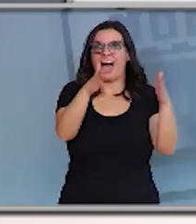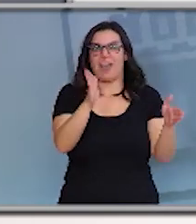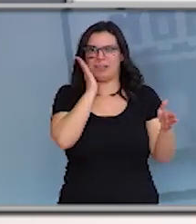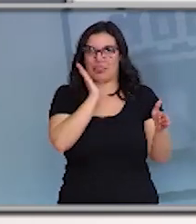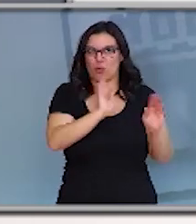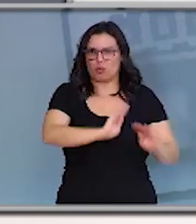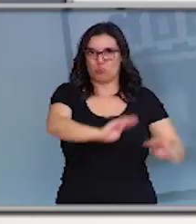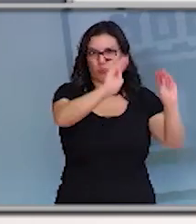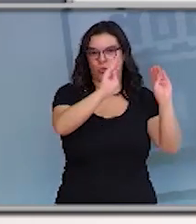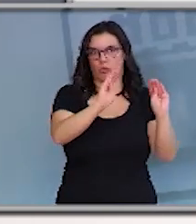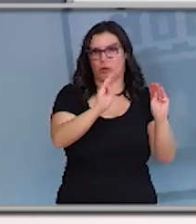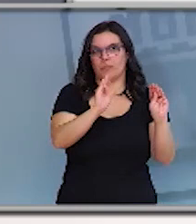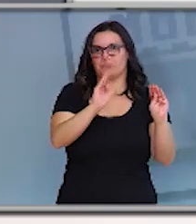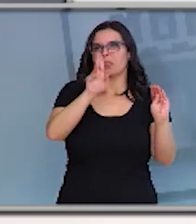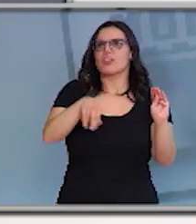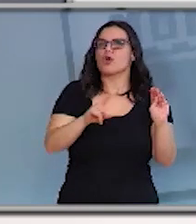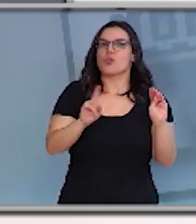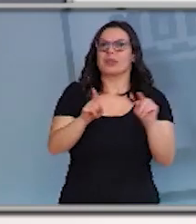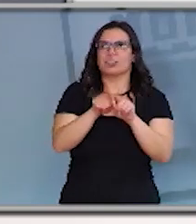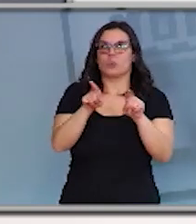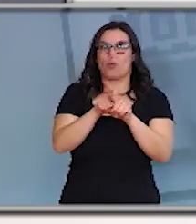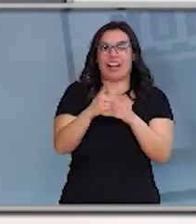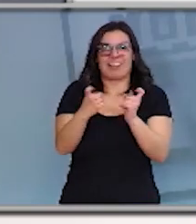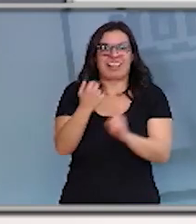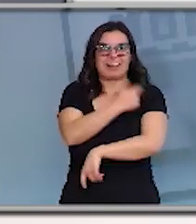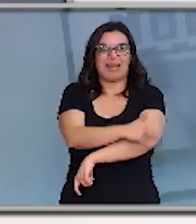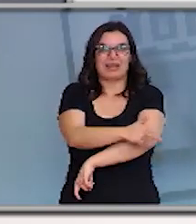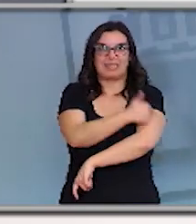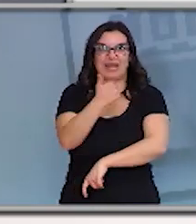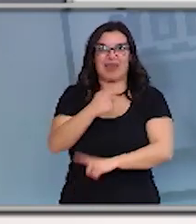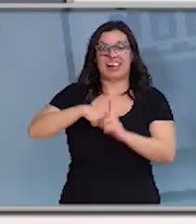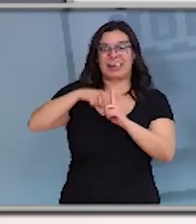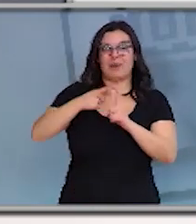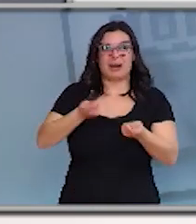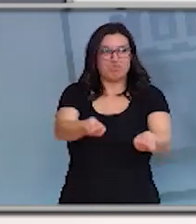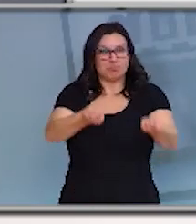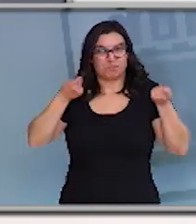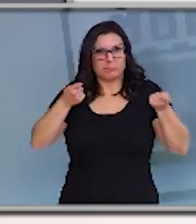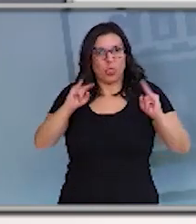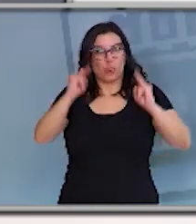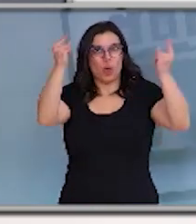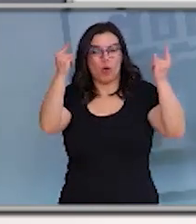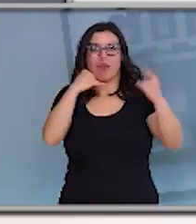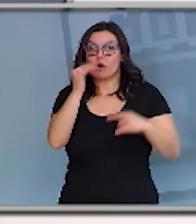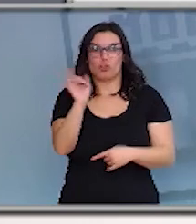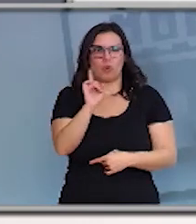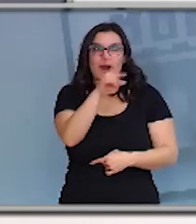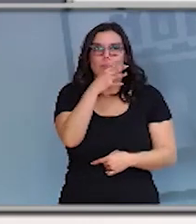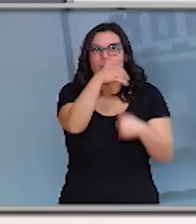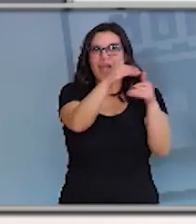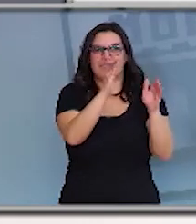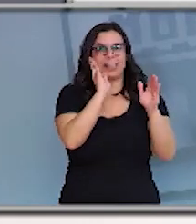no tanto que fuera una necesidad sanitaria de necesitar mayor nivel que lo que se podía necesitar en